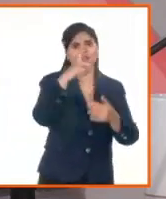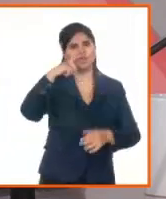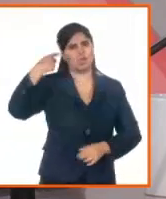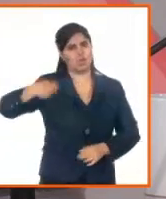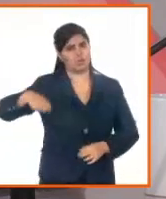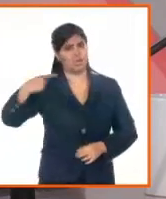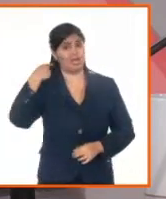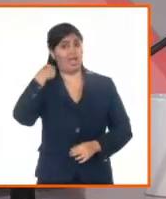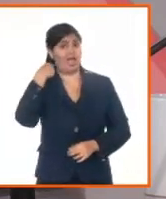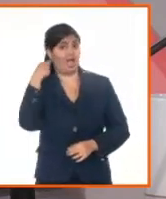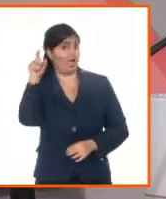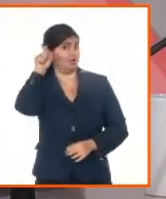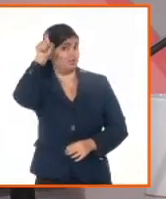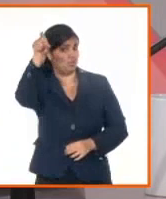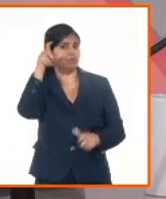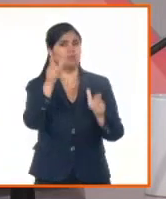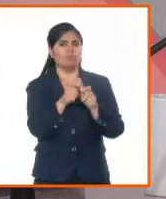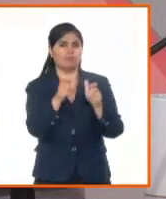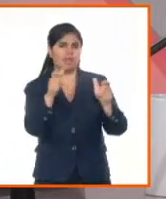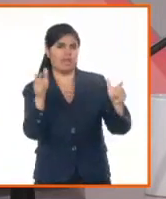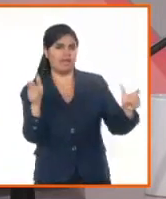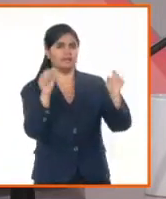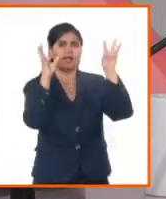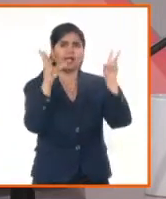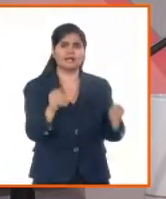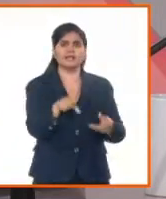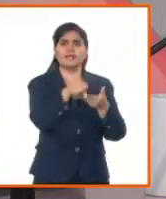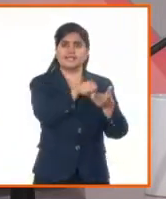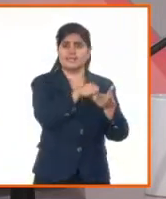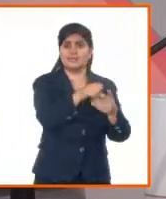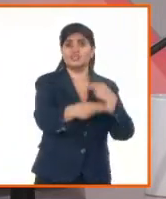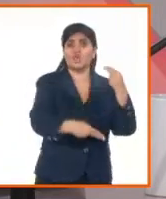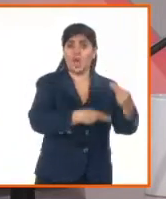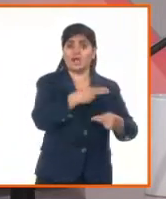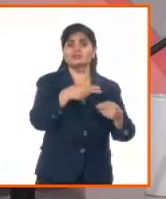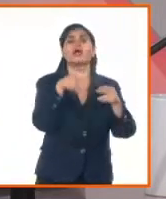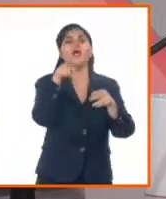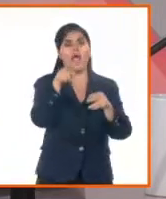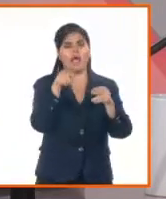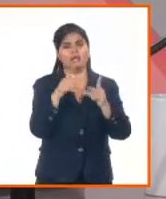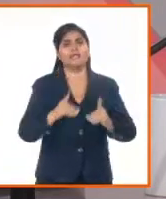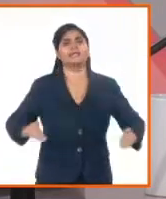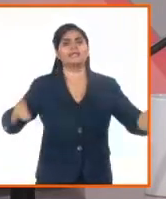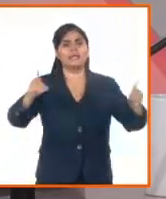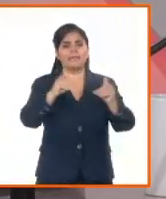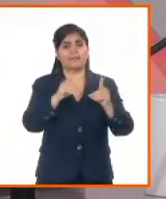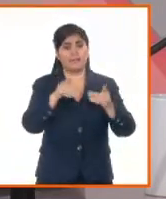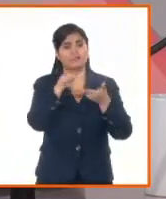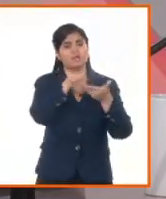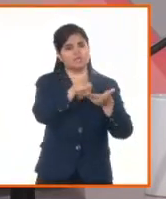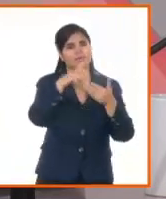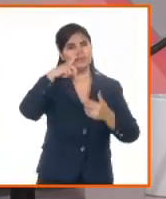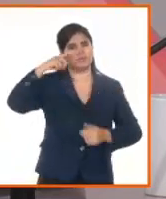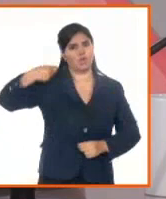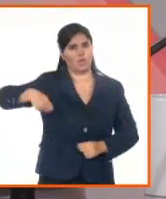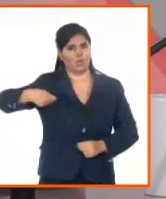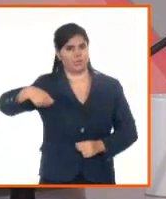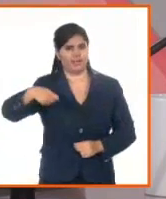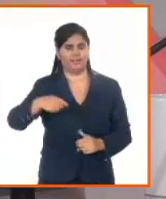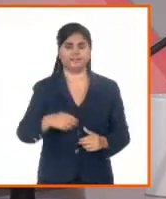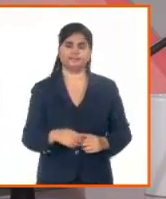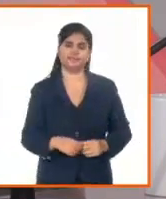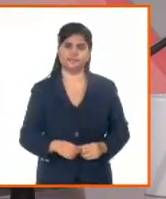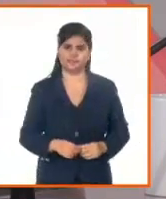en cuanto a la cantidad de servicios que ofrecen a nuestra población y las veces que nuestra población también acude a esos